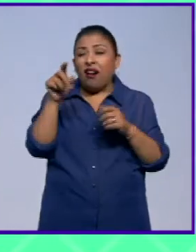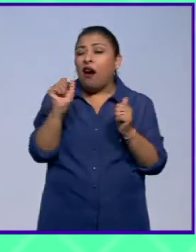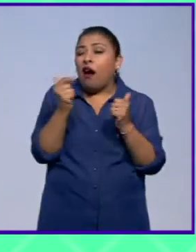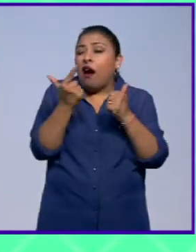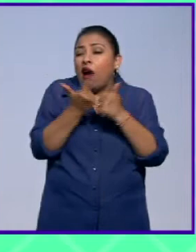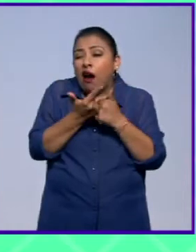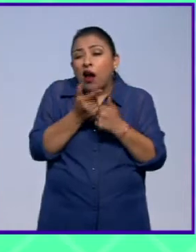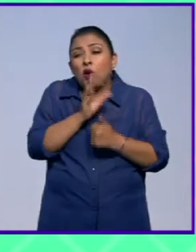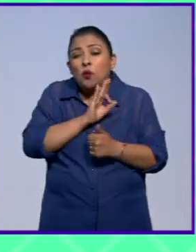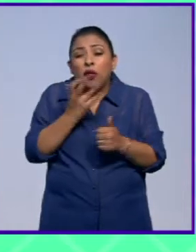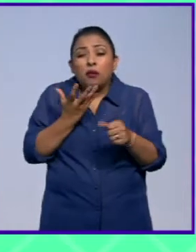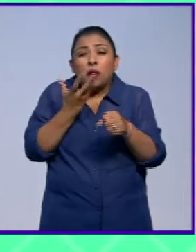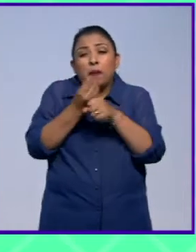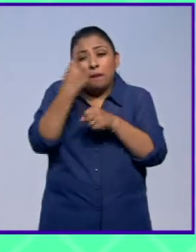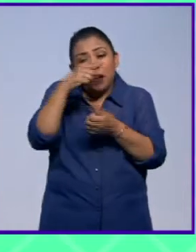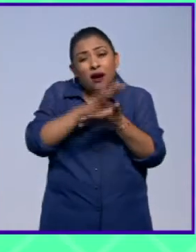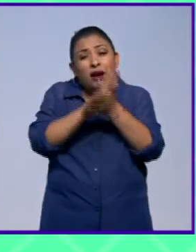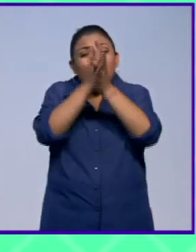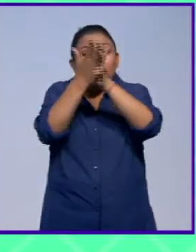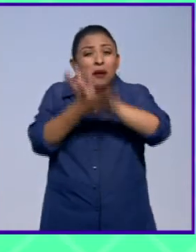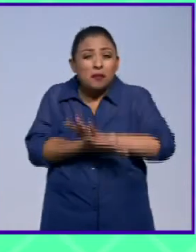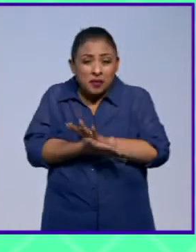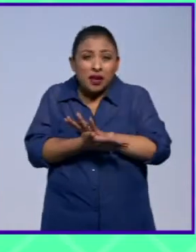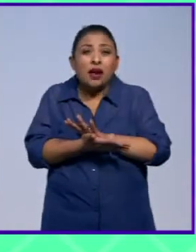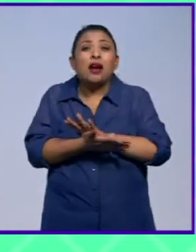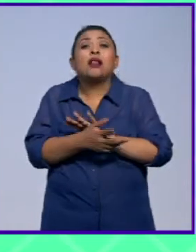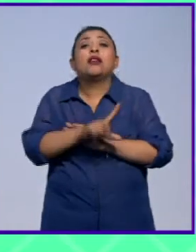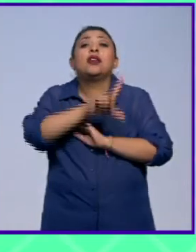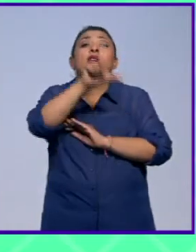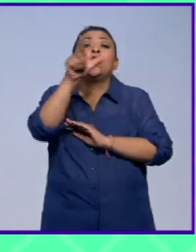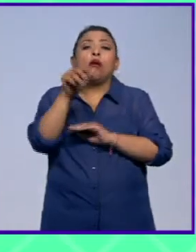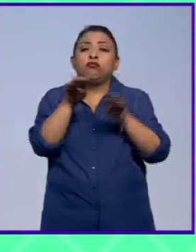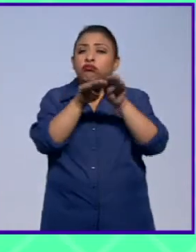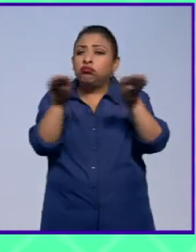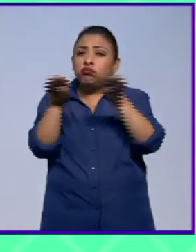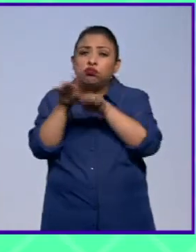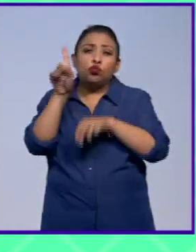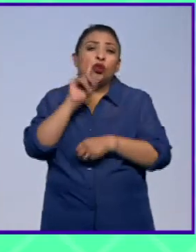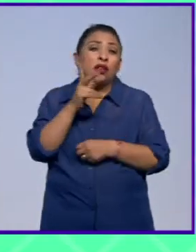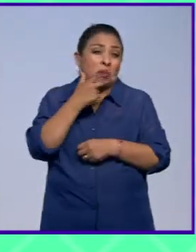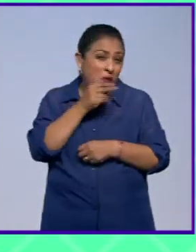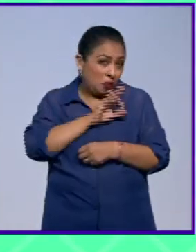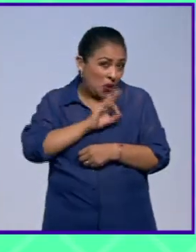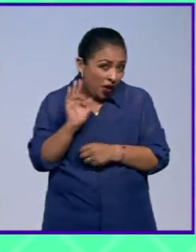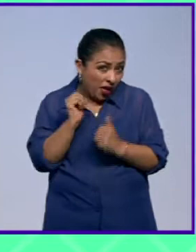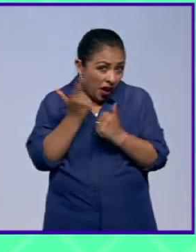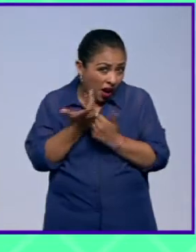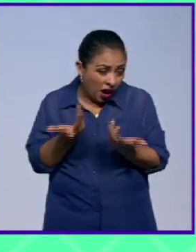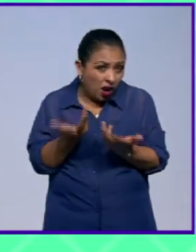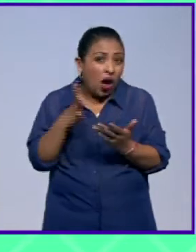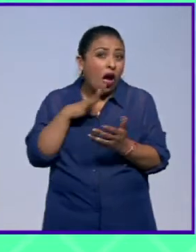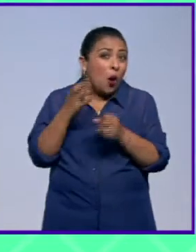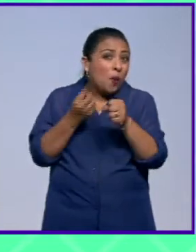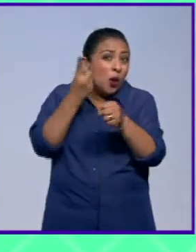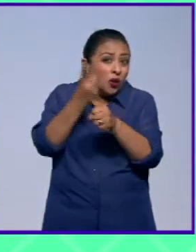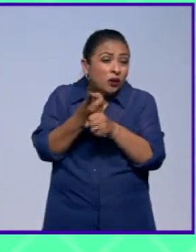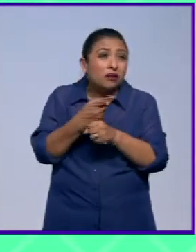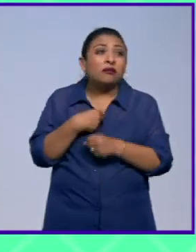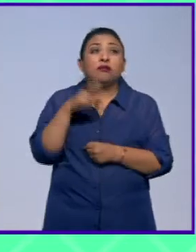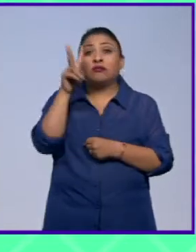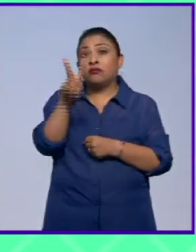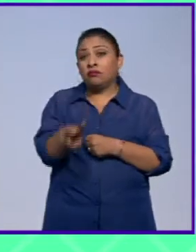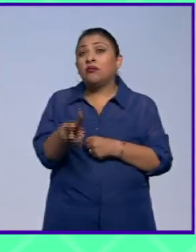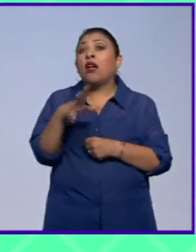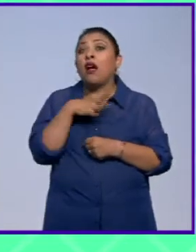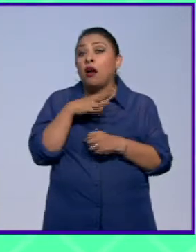algo que podemos hacer para transformar y llegar hacia la equidad de género la equidad de oportunidades Tan funciona